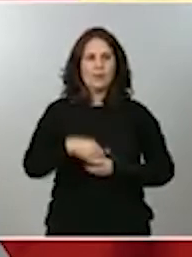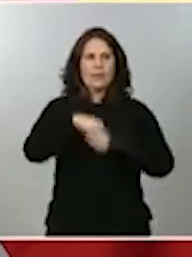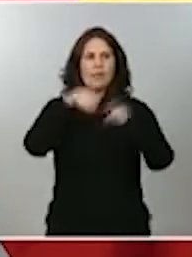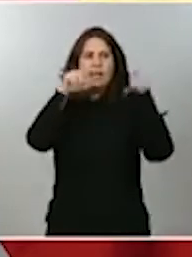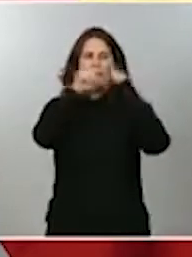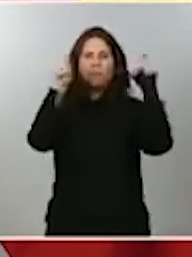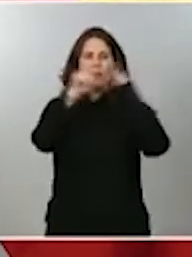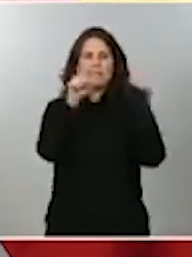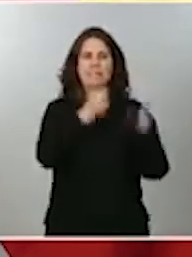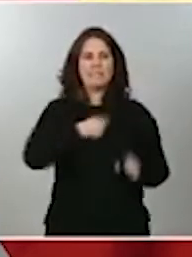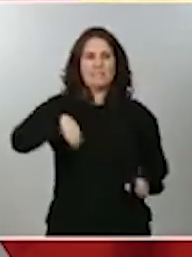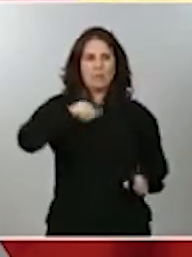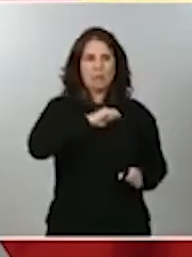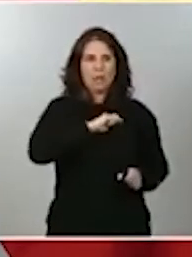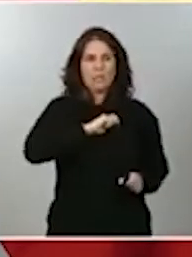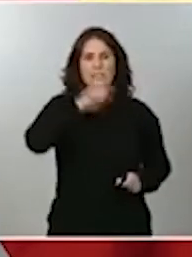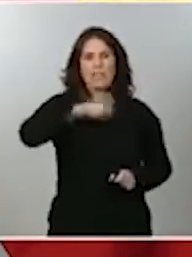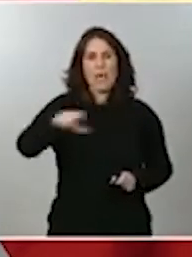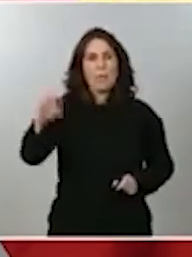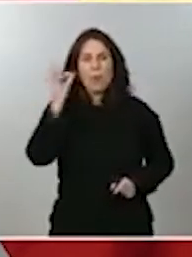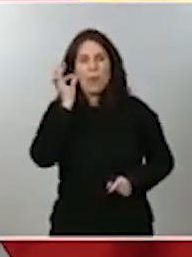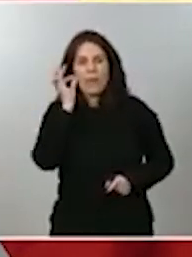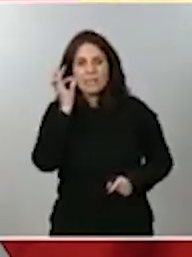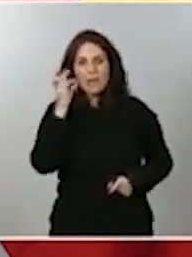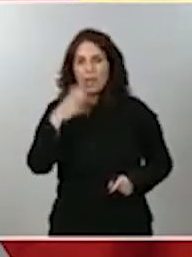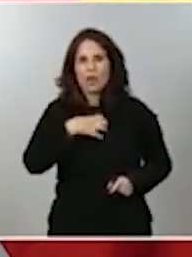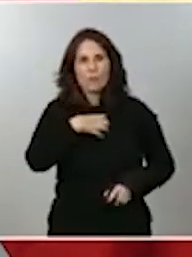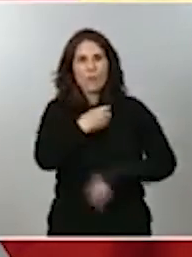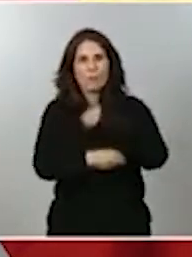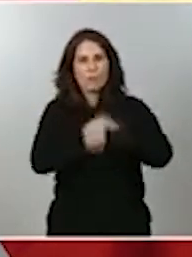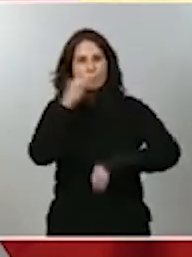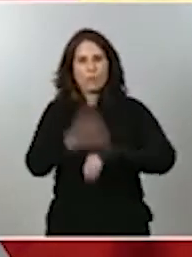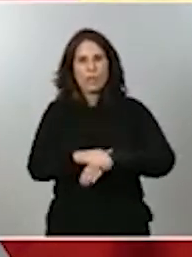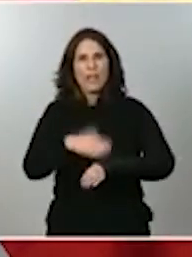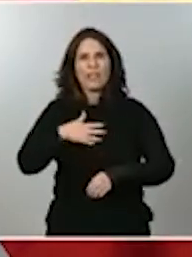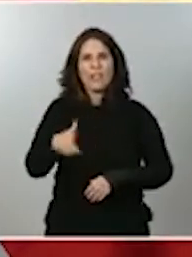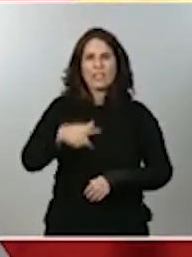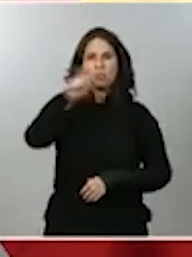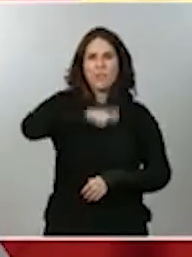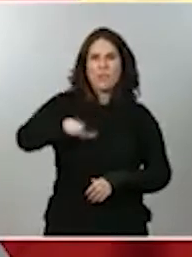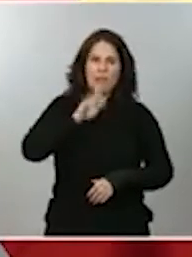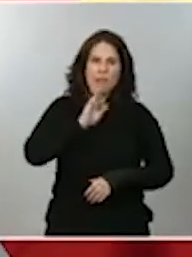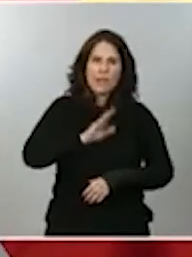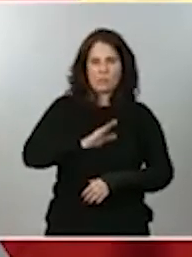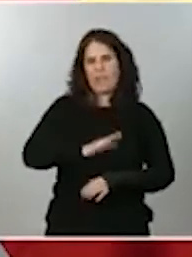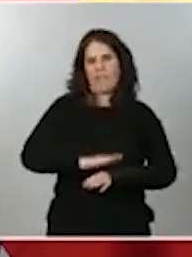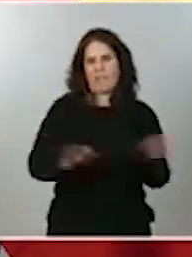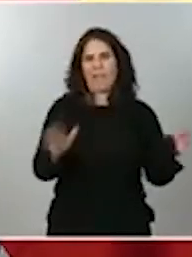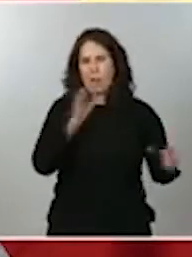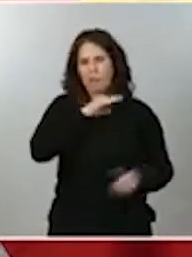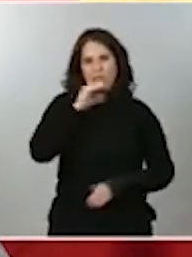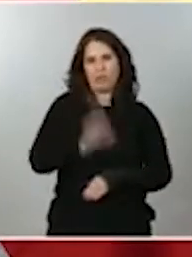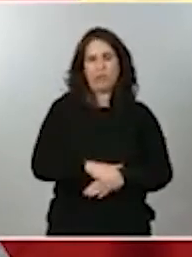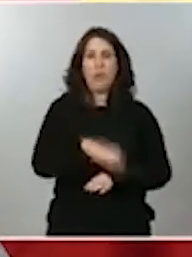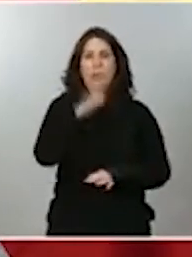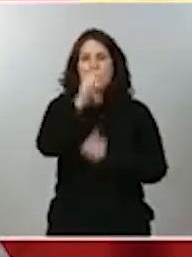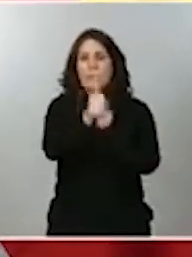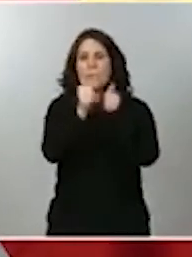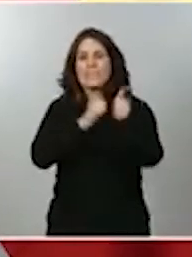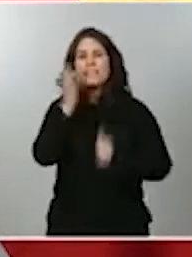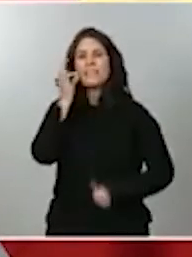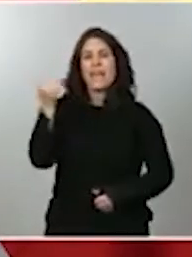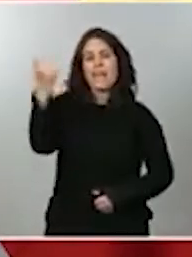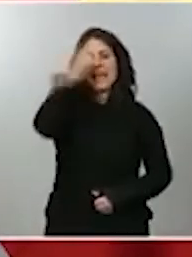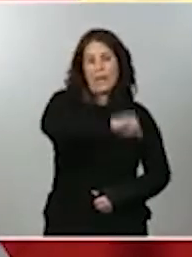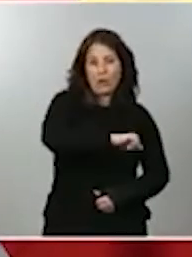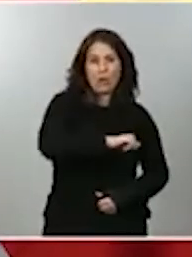las mujeres no podamos ejercer nuestros derechos de ciudadanía. Sin duda, cuando las brechas de género que tenemos, les